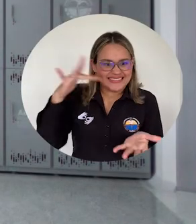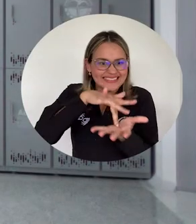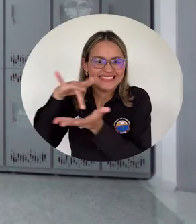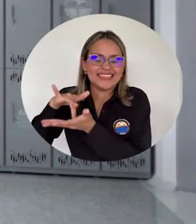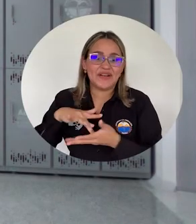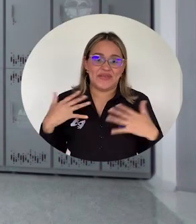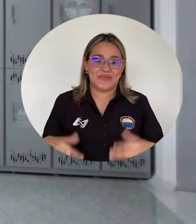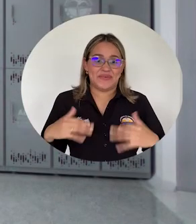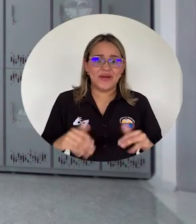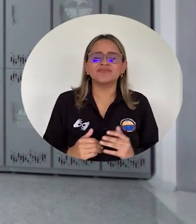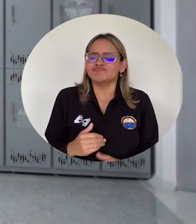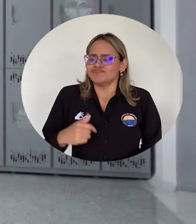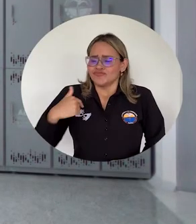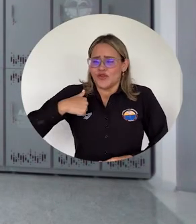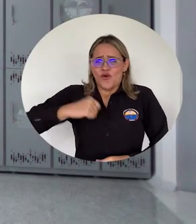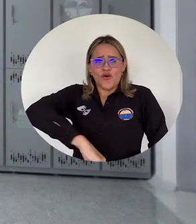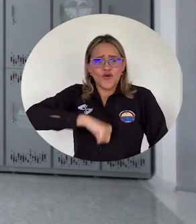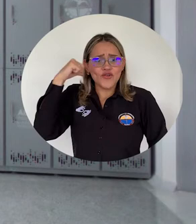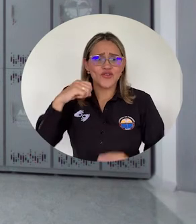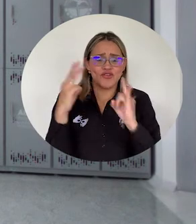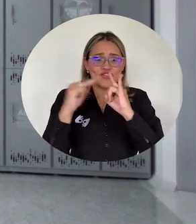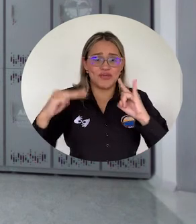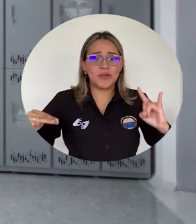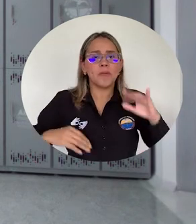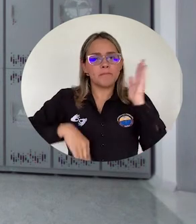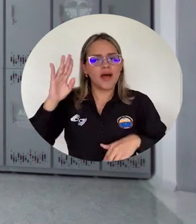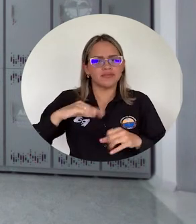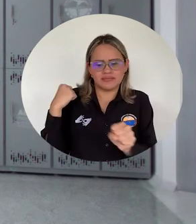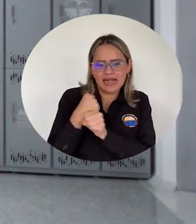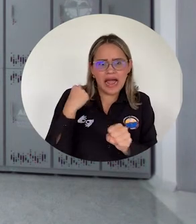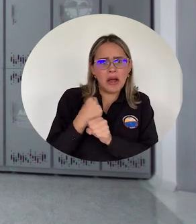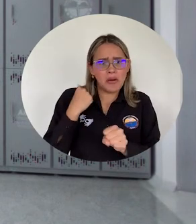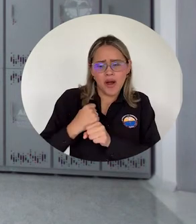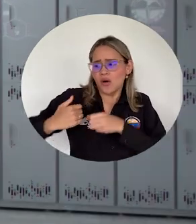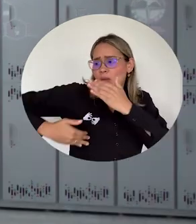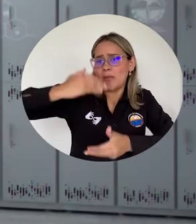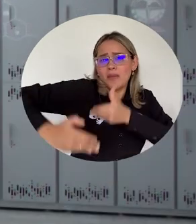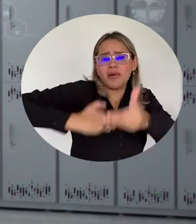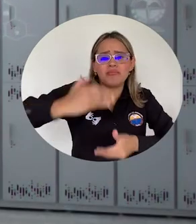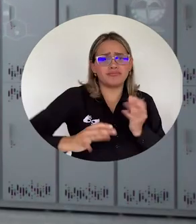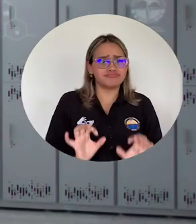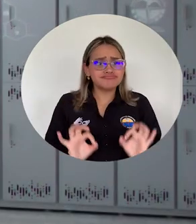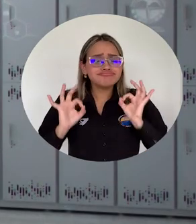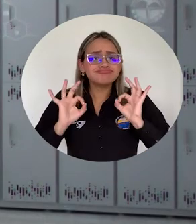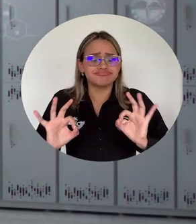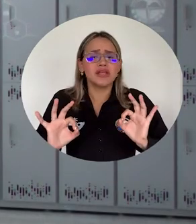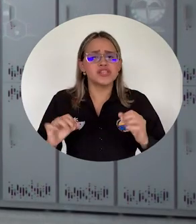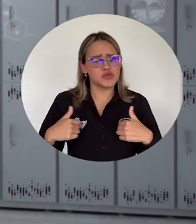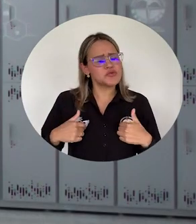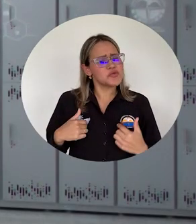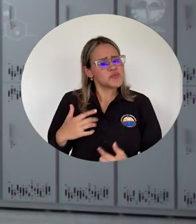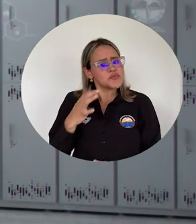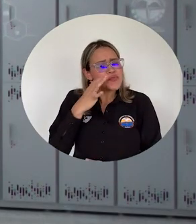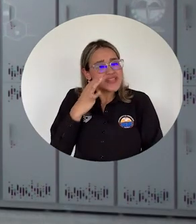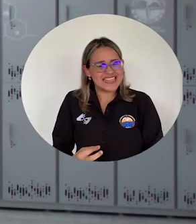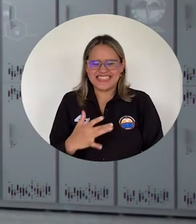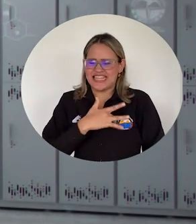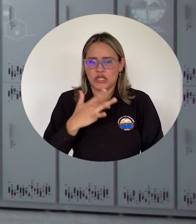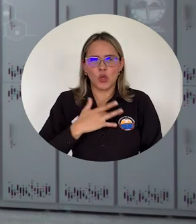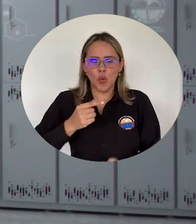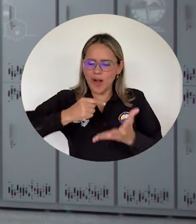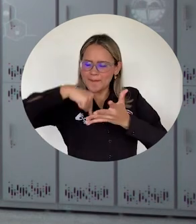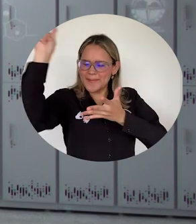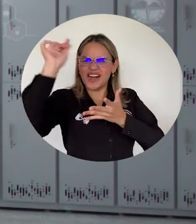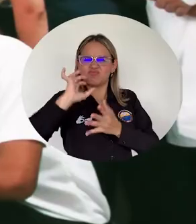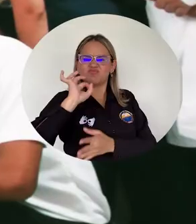nunca de mi universidad y pienso que el trabajo que se viene haciendo es un trabajo que ha sido muy bueno. De verdad que calificamos con un 10 de